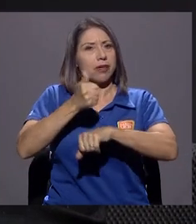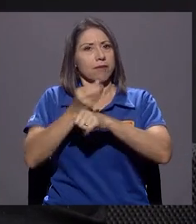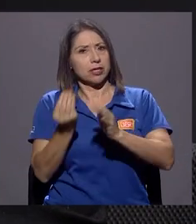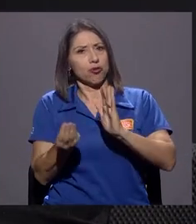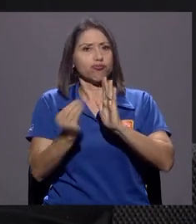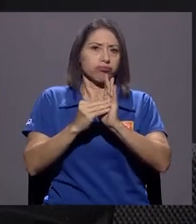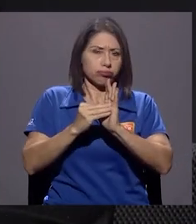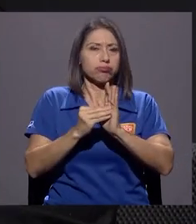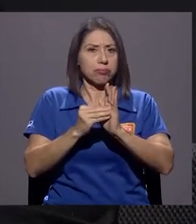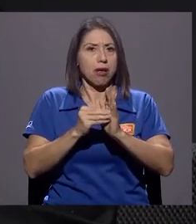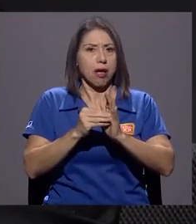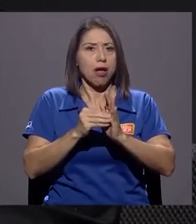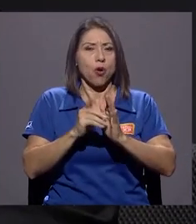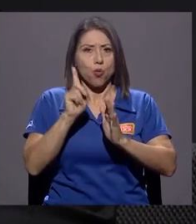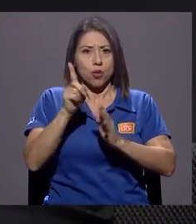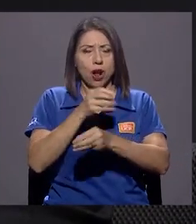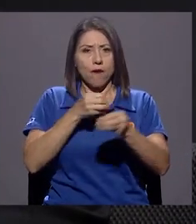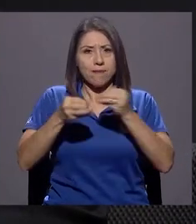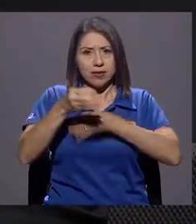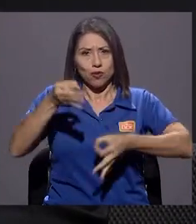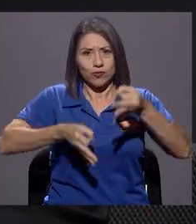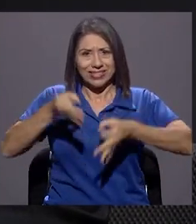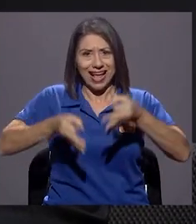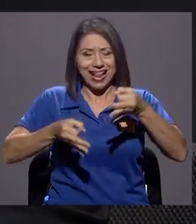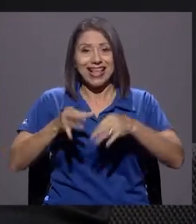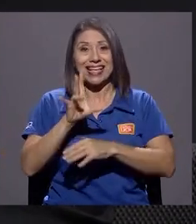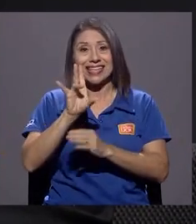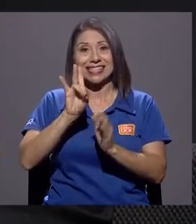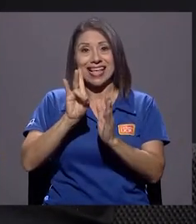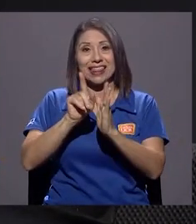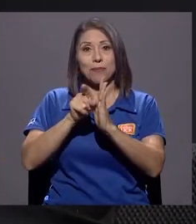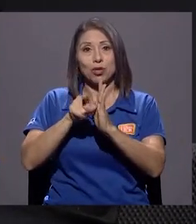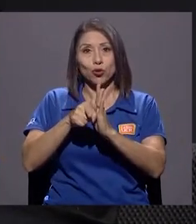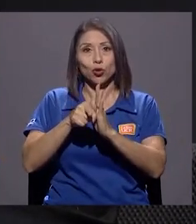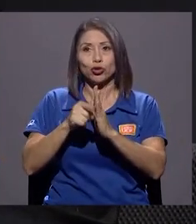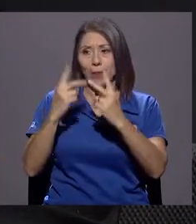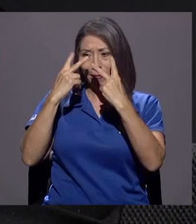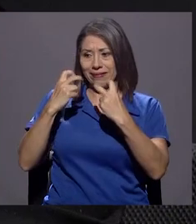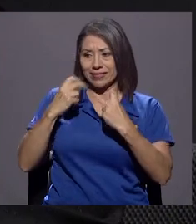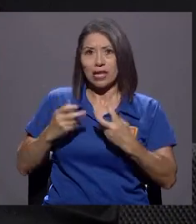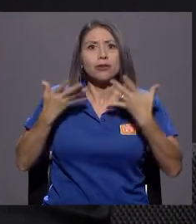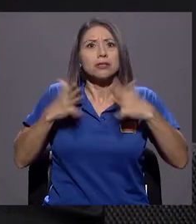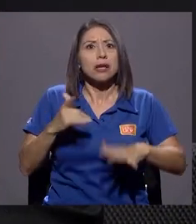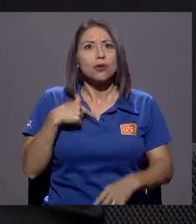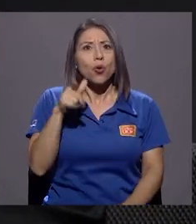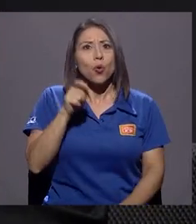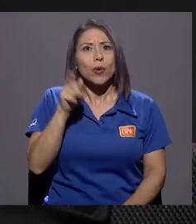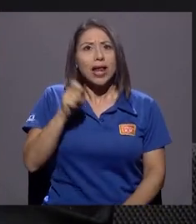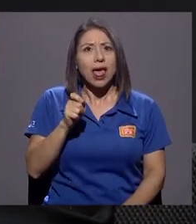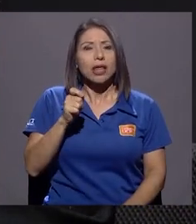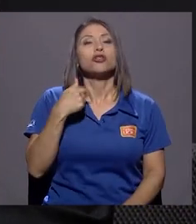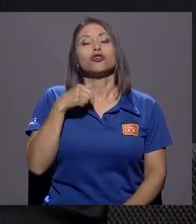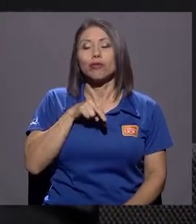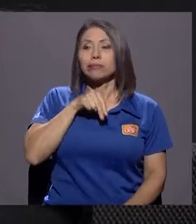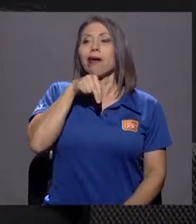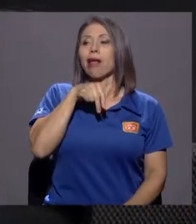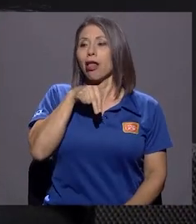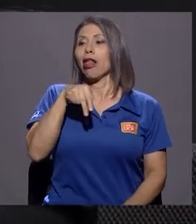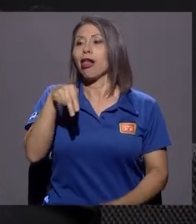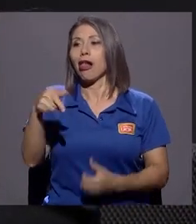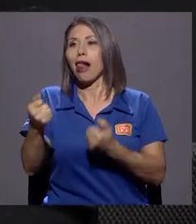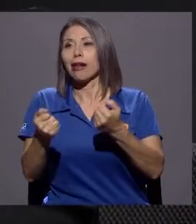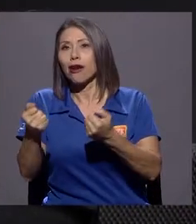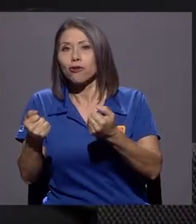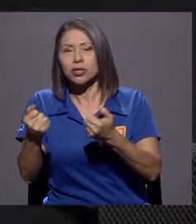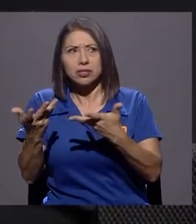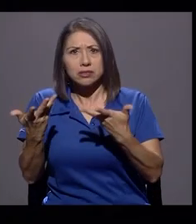este, o por una instancia judicial, siete minutos y yo estaba jubilada. O sea, ni siquiera había terminado de montarme el carro y yo estaba en el dictamen donde me